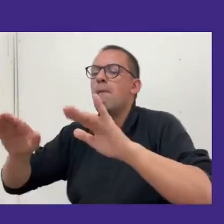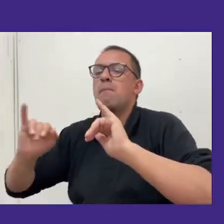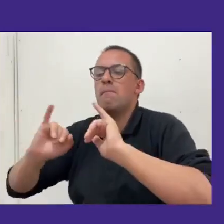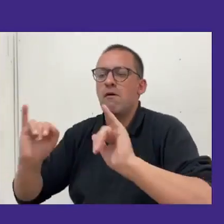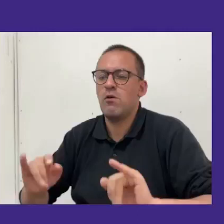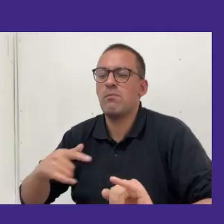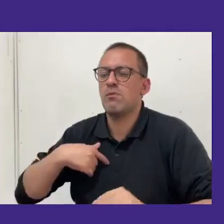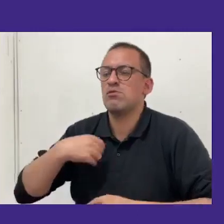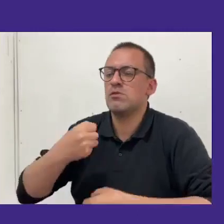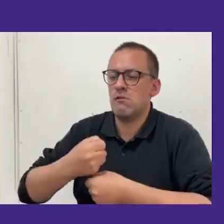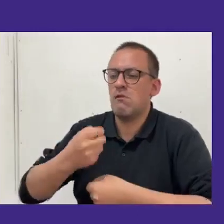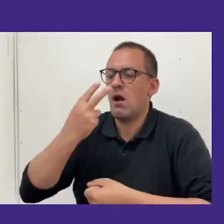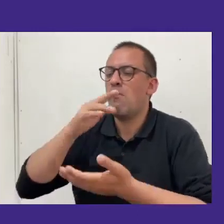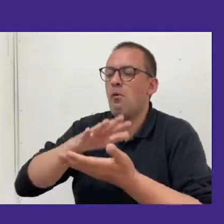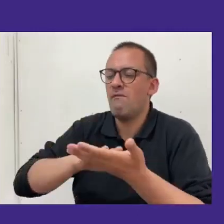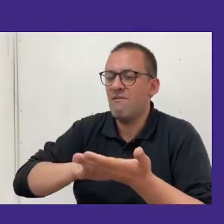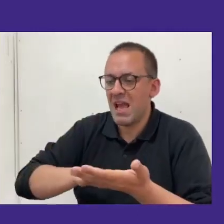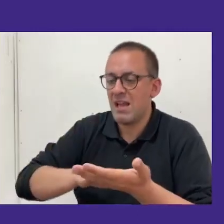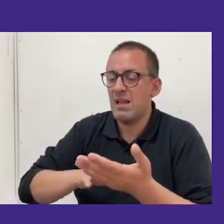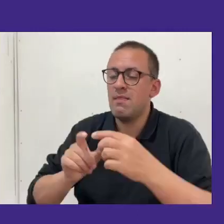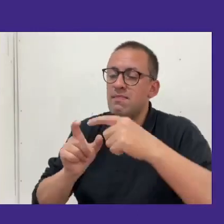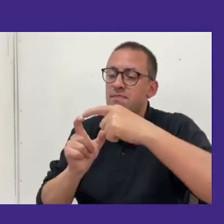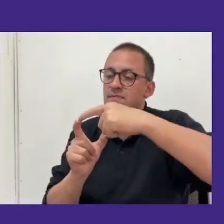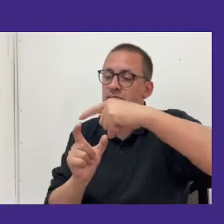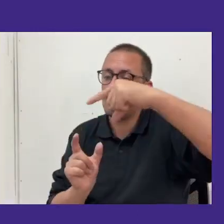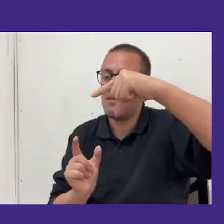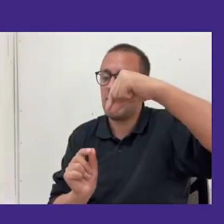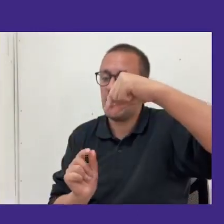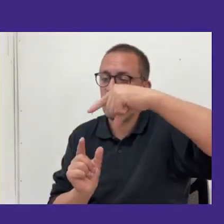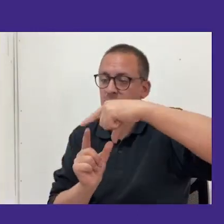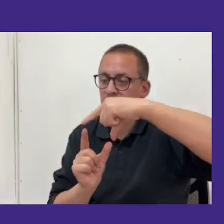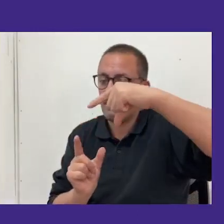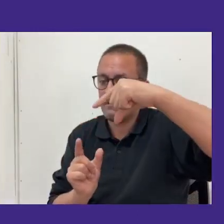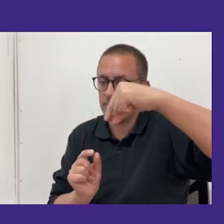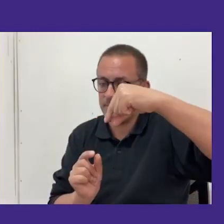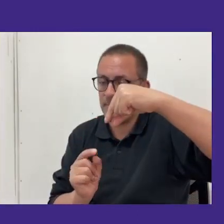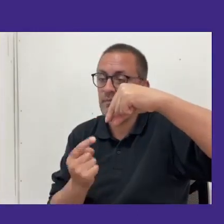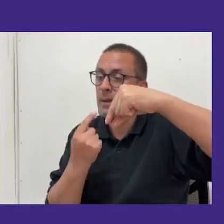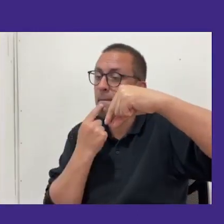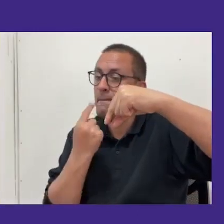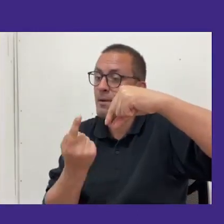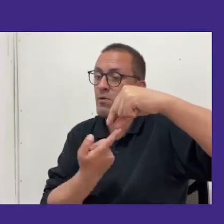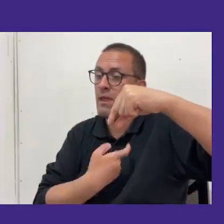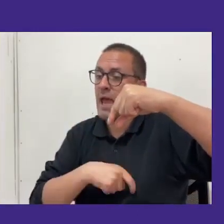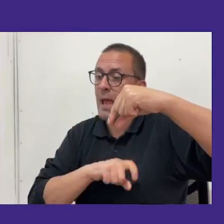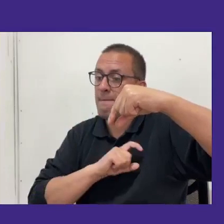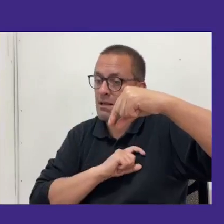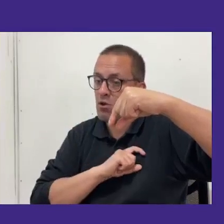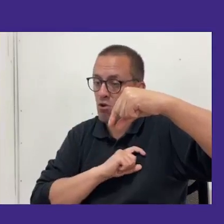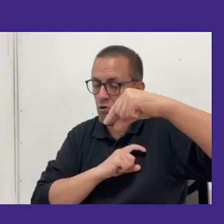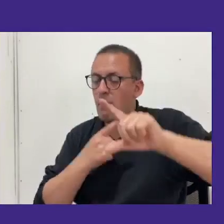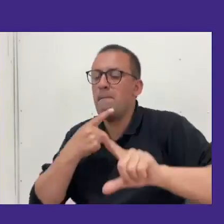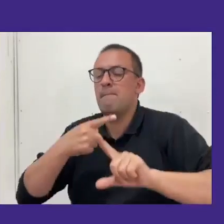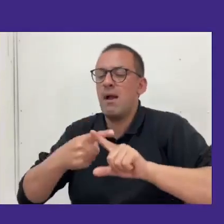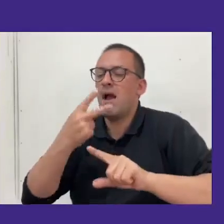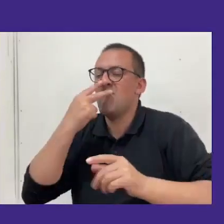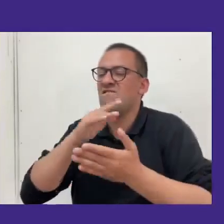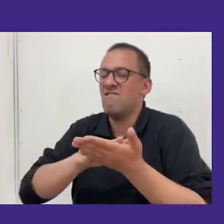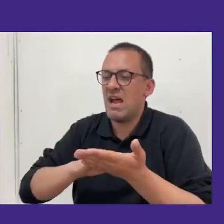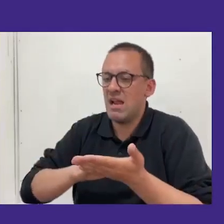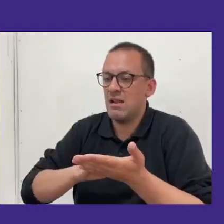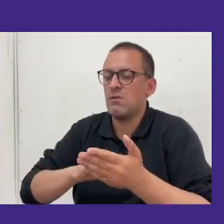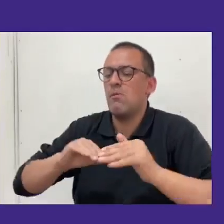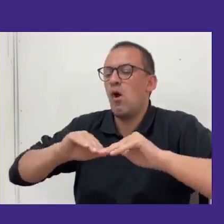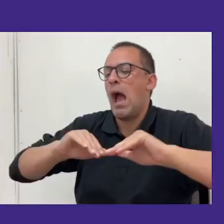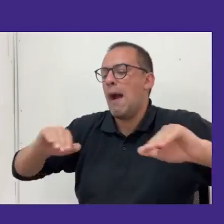es que trabajamos en braille y en las mismas tarjetas que hicimos las preguntas en español están también en braille. no es un juego